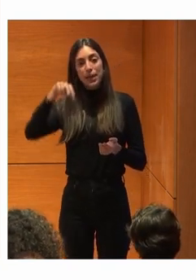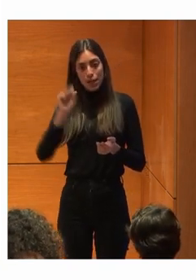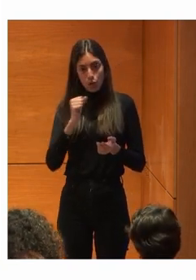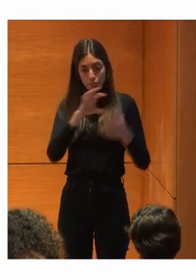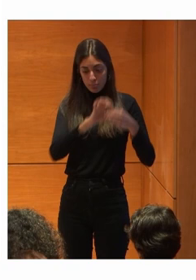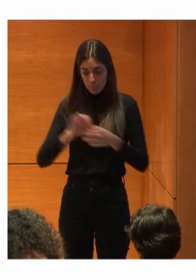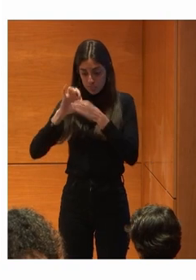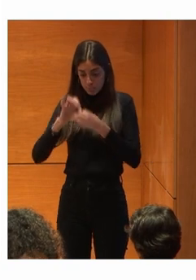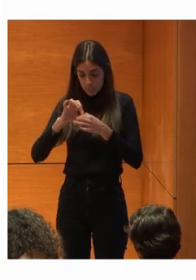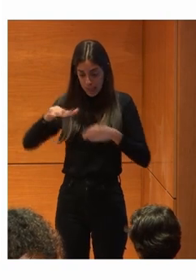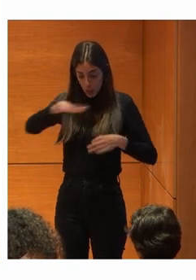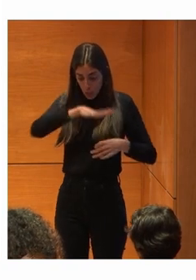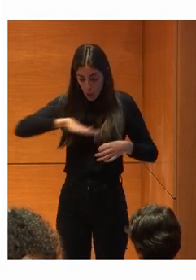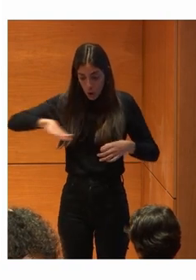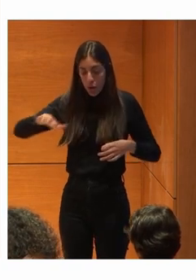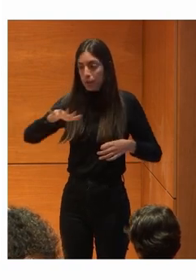Con lo que nos